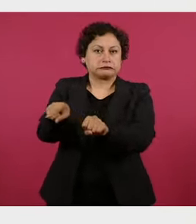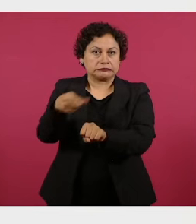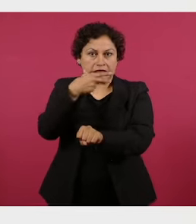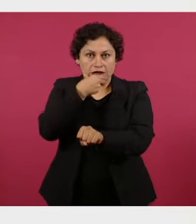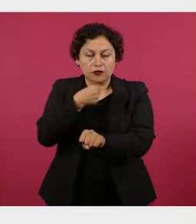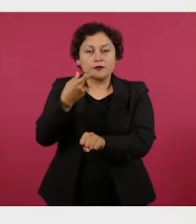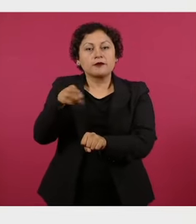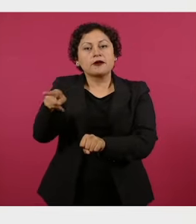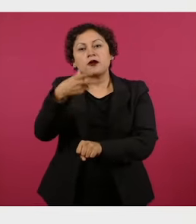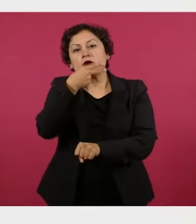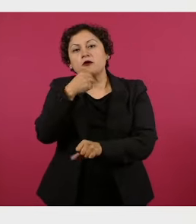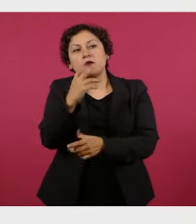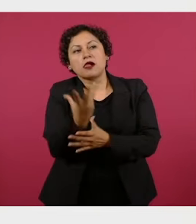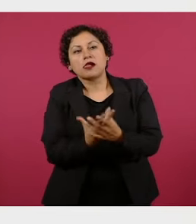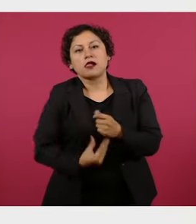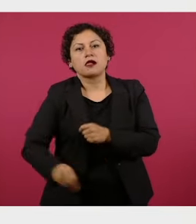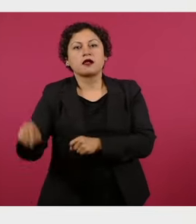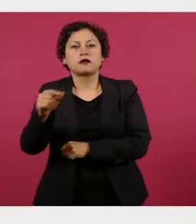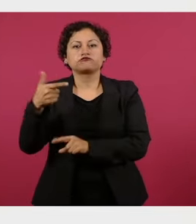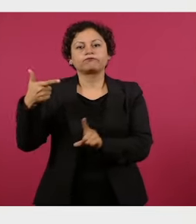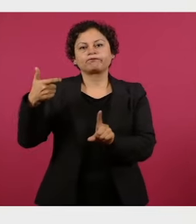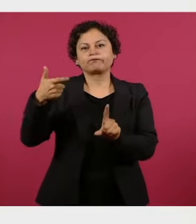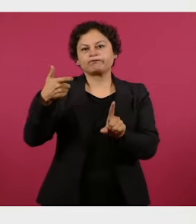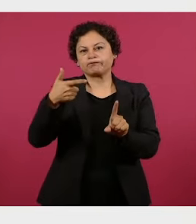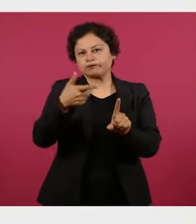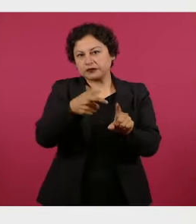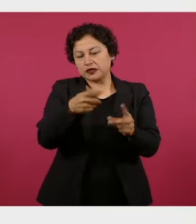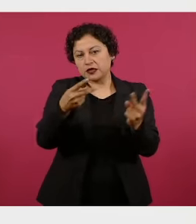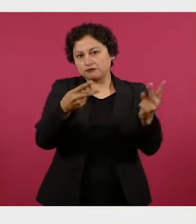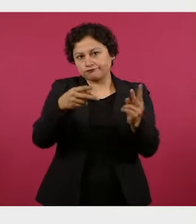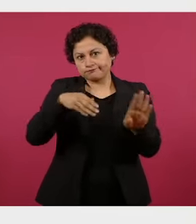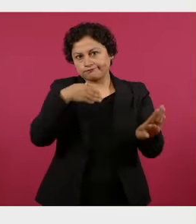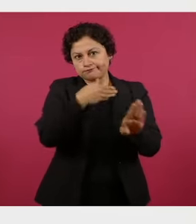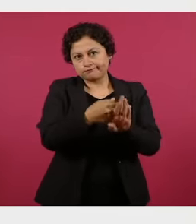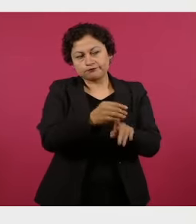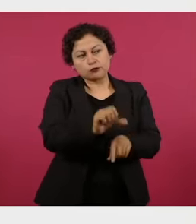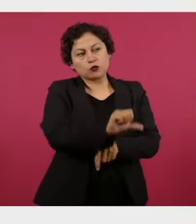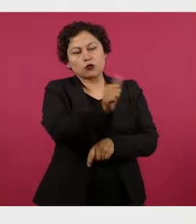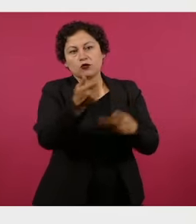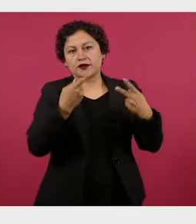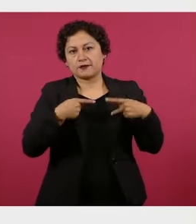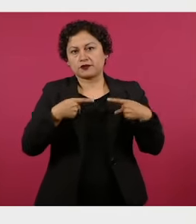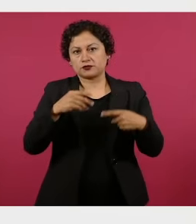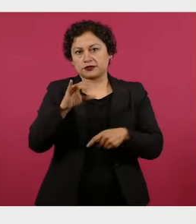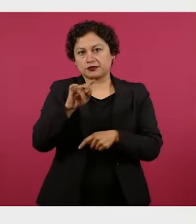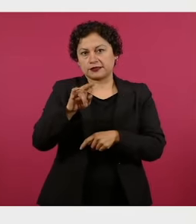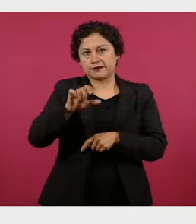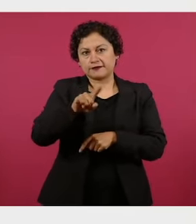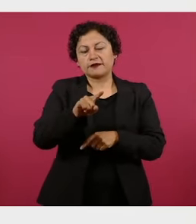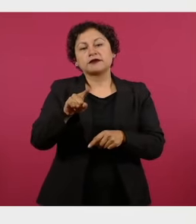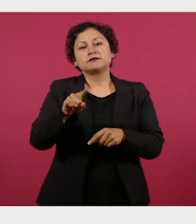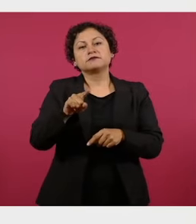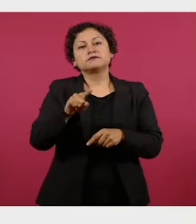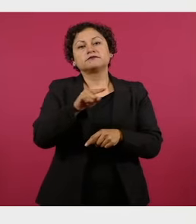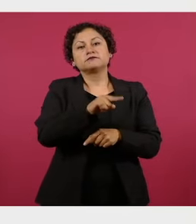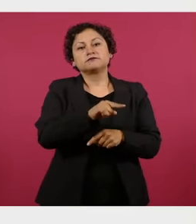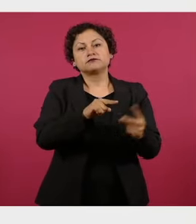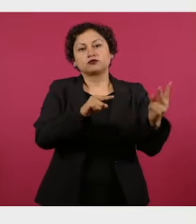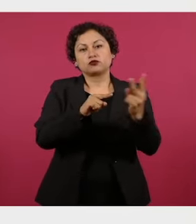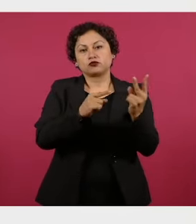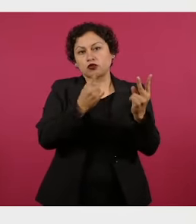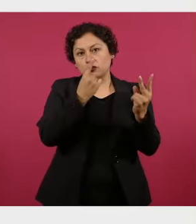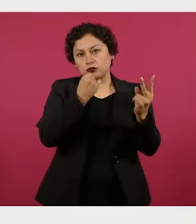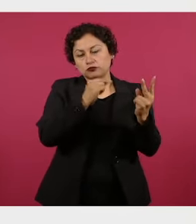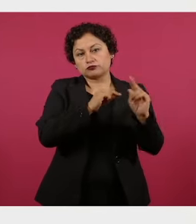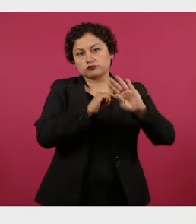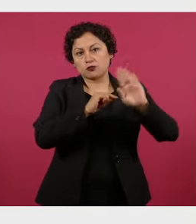este, para evitar ser detenido, disparó contra los dos servidores públicos y un civil que los acompañaba, provocando la muerte de los dos agentes